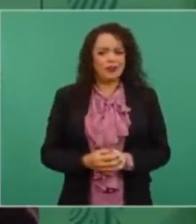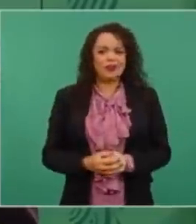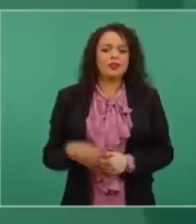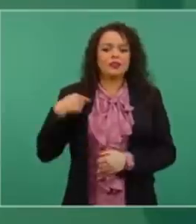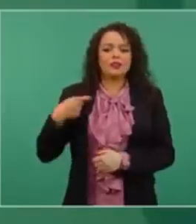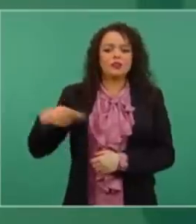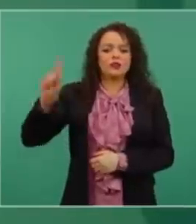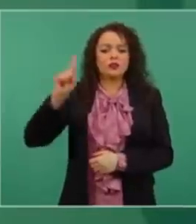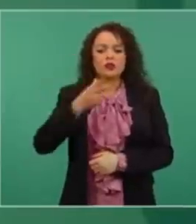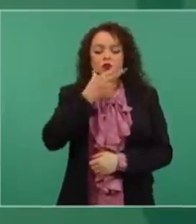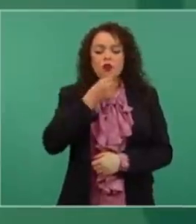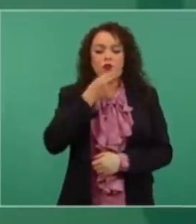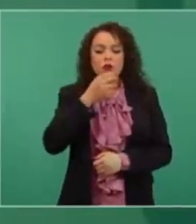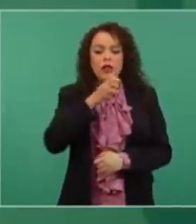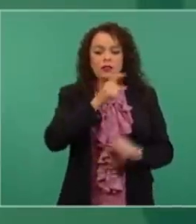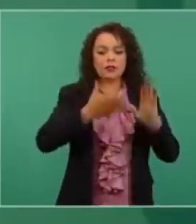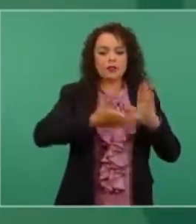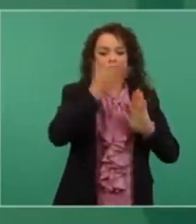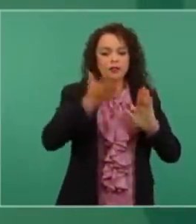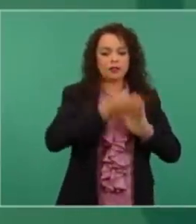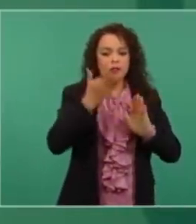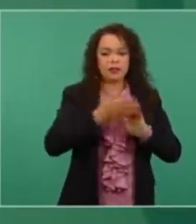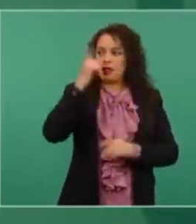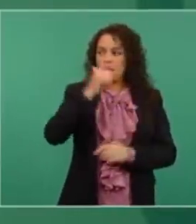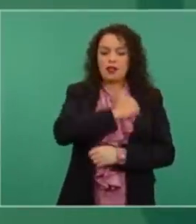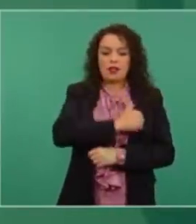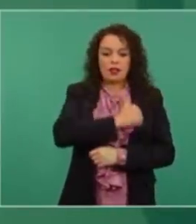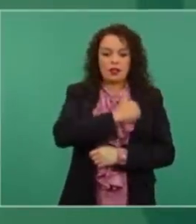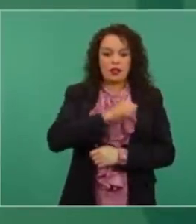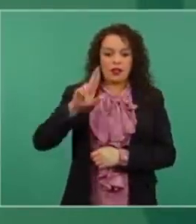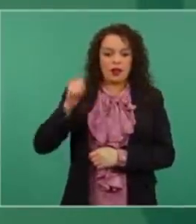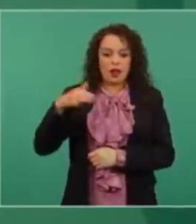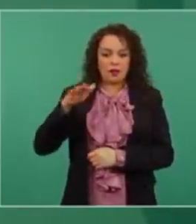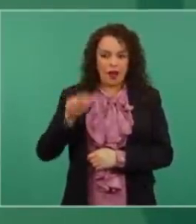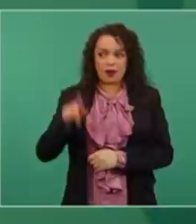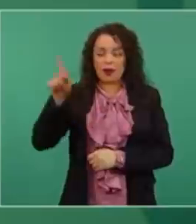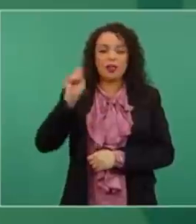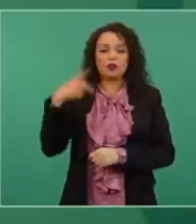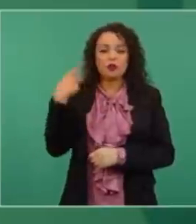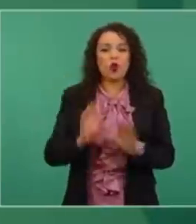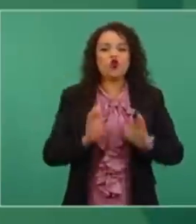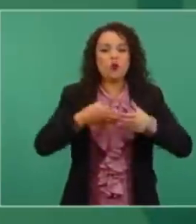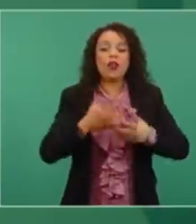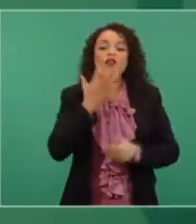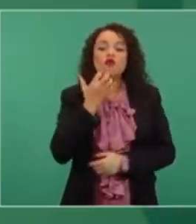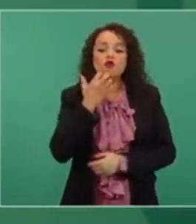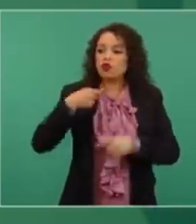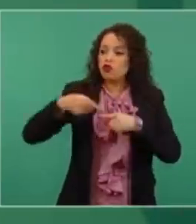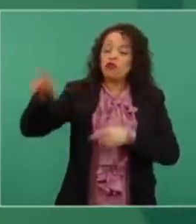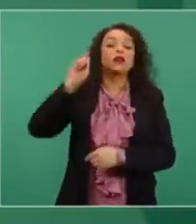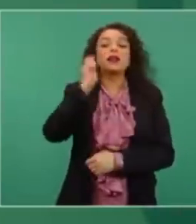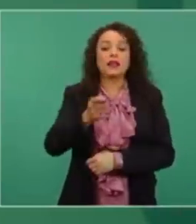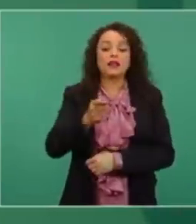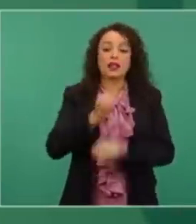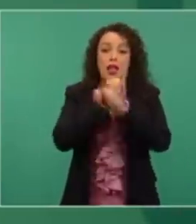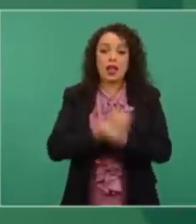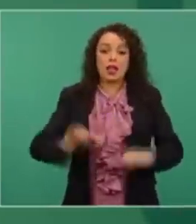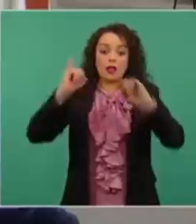Rayman, un constructor canadiense de la comunidad judía, a inaugurar la torre mayor